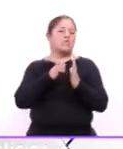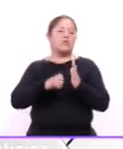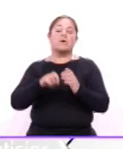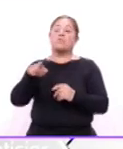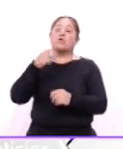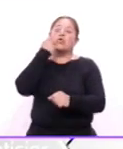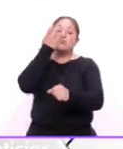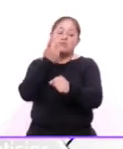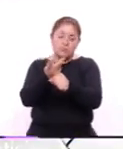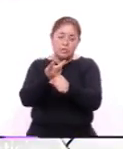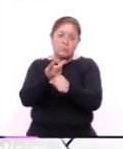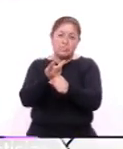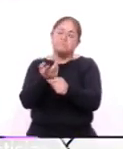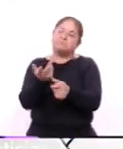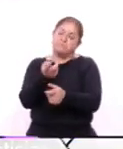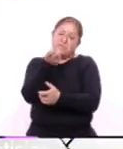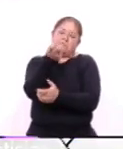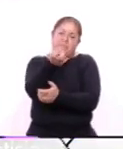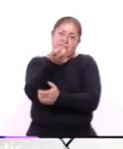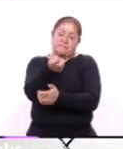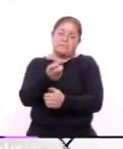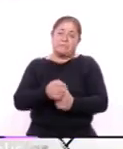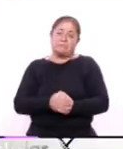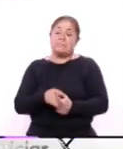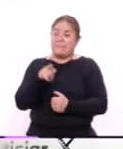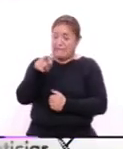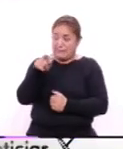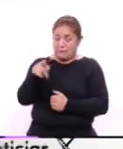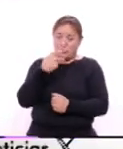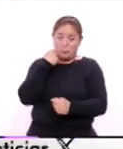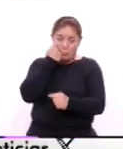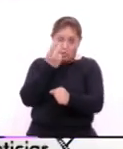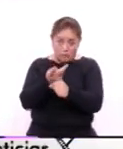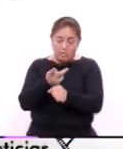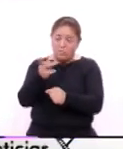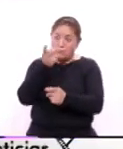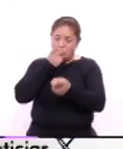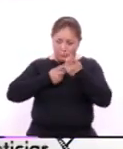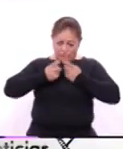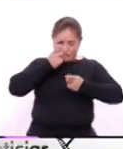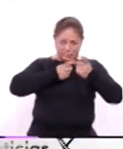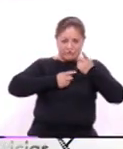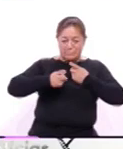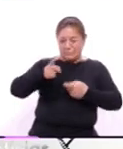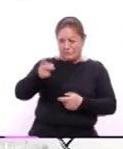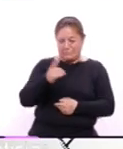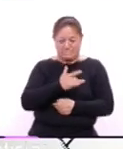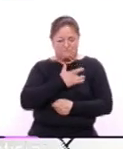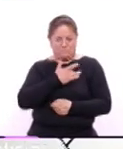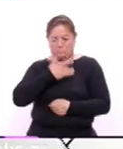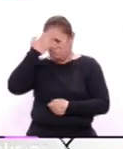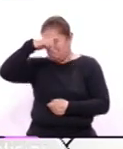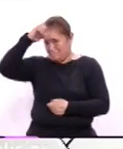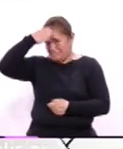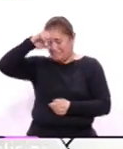voluntarios y bueno precisamente son los voluntarios quienes nos comentan parte de sus anécdotas y sus experiencias